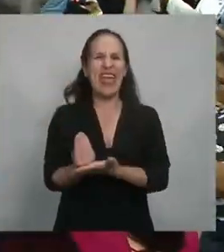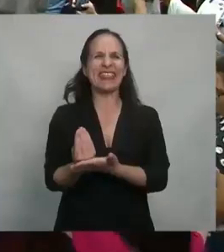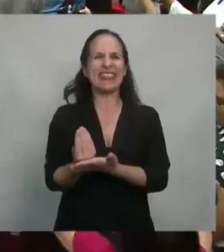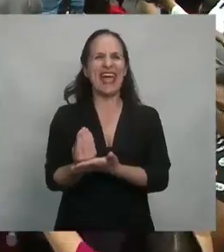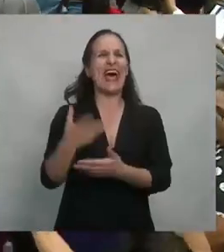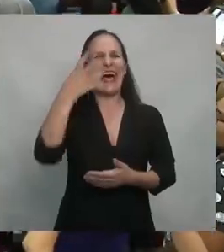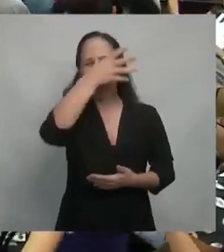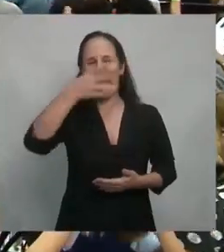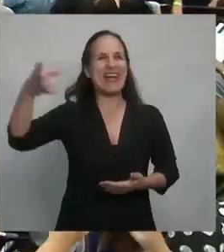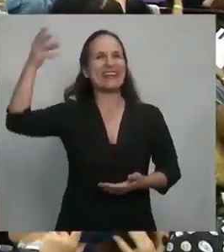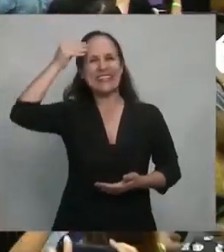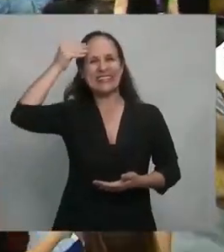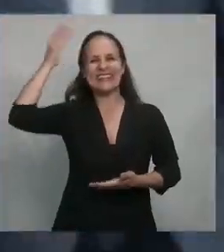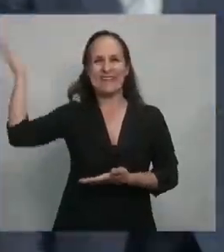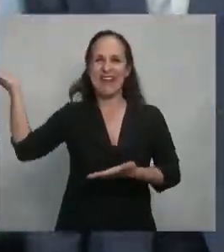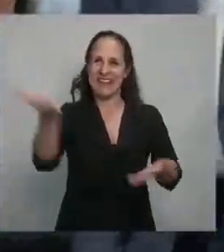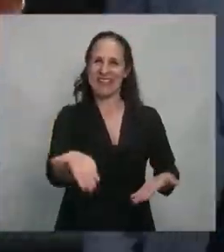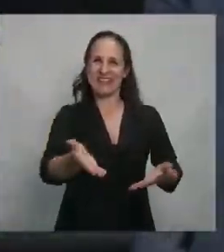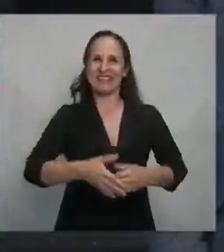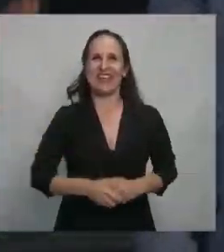¡A Cristina Fernández de Kirchner!